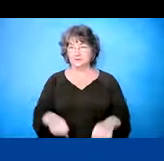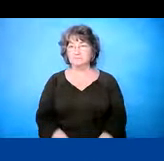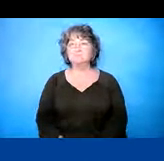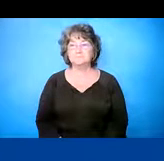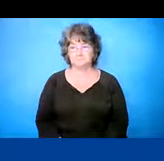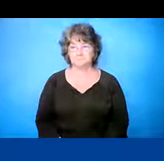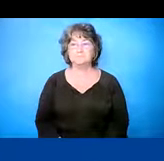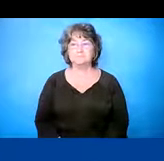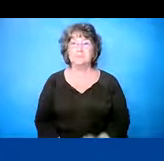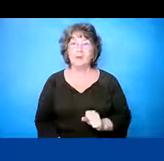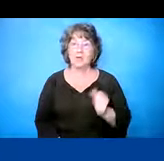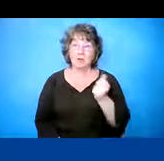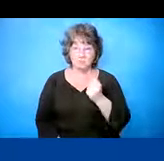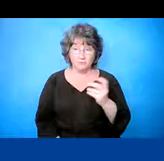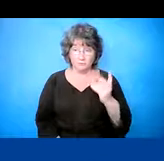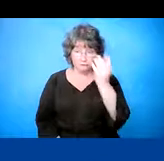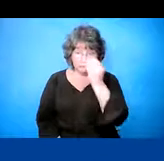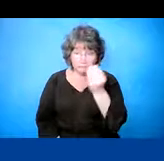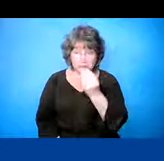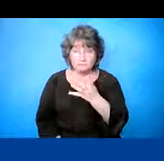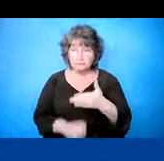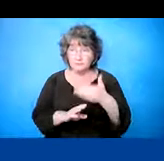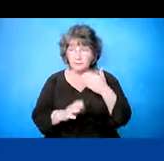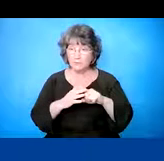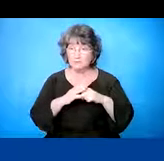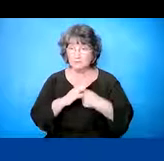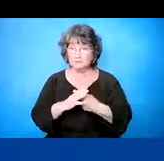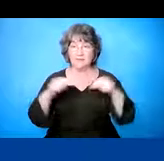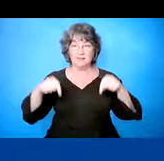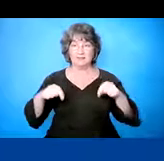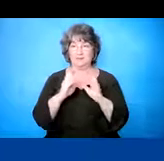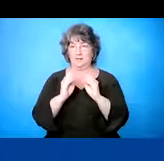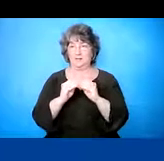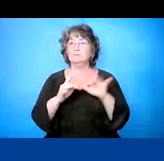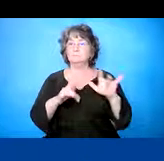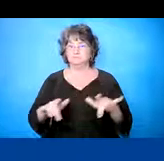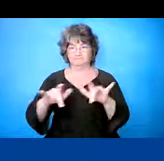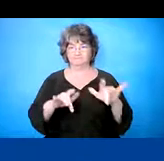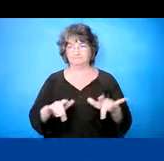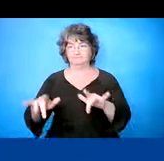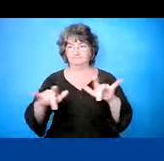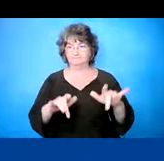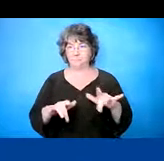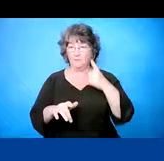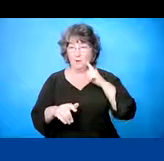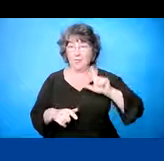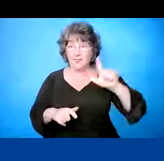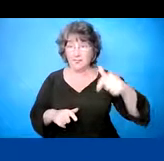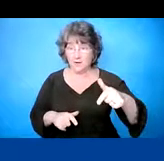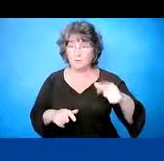available in the next slide. There are various things of suggestions. This seminar will be recorded